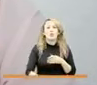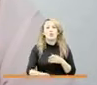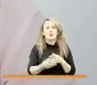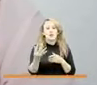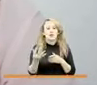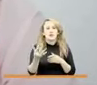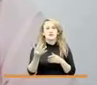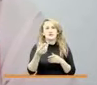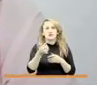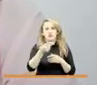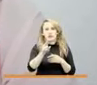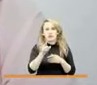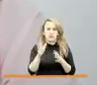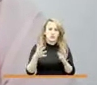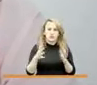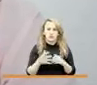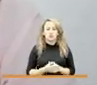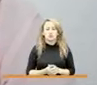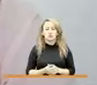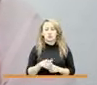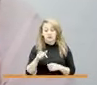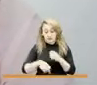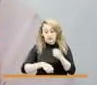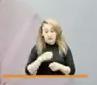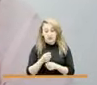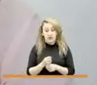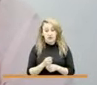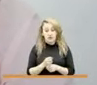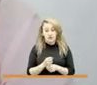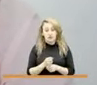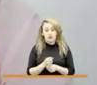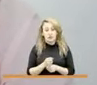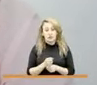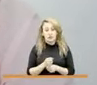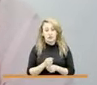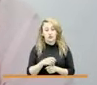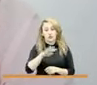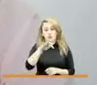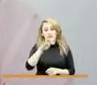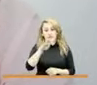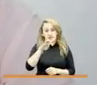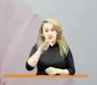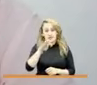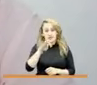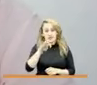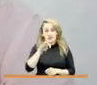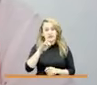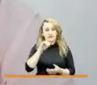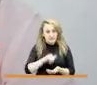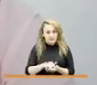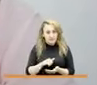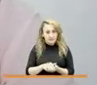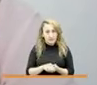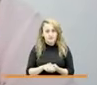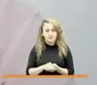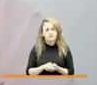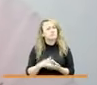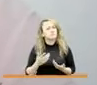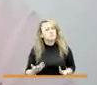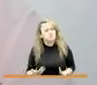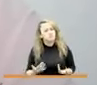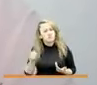12 y este año están para ejecutar 9 de esas iniciativas entre esas